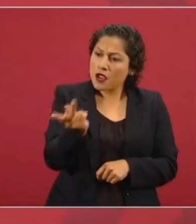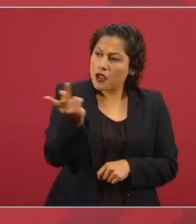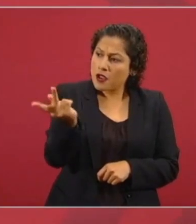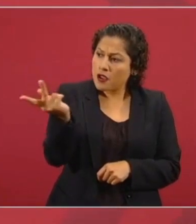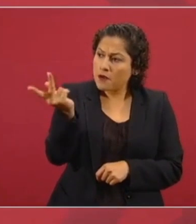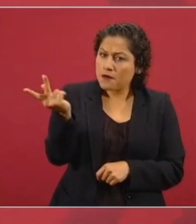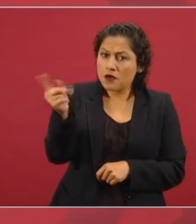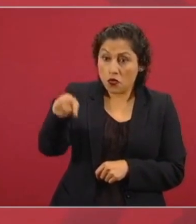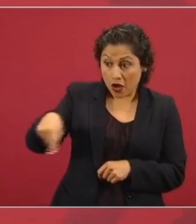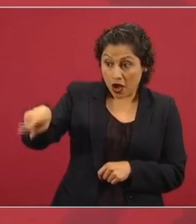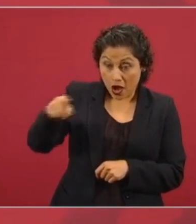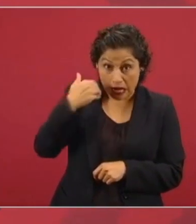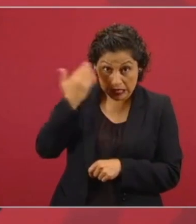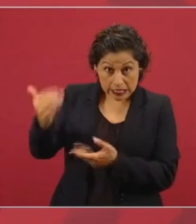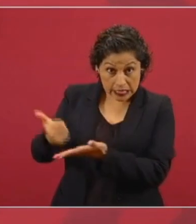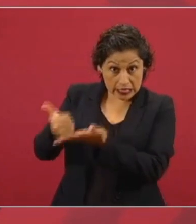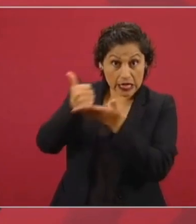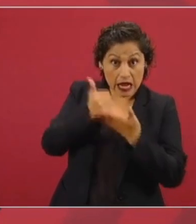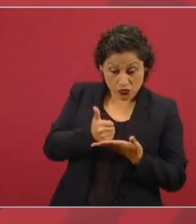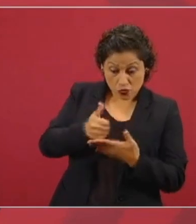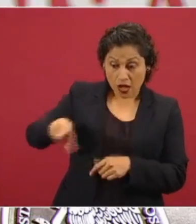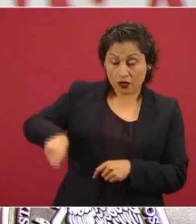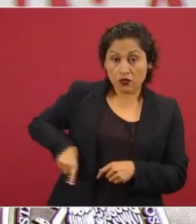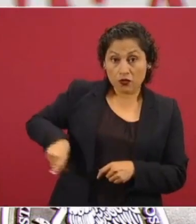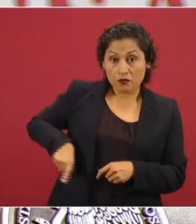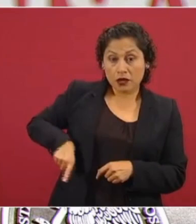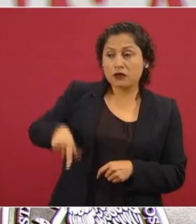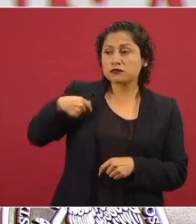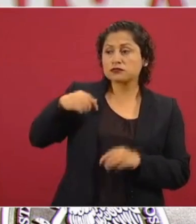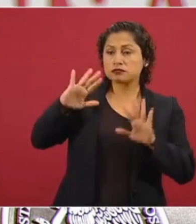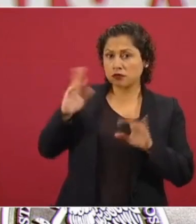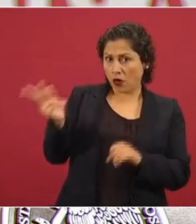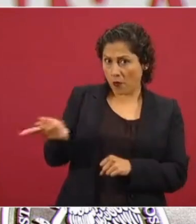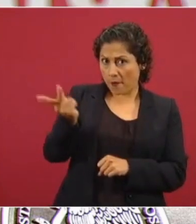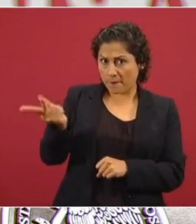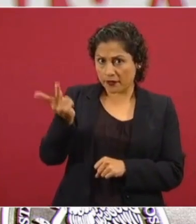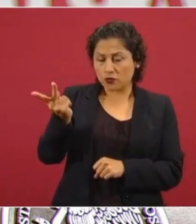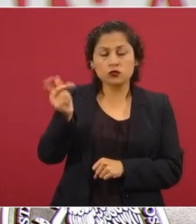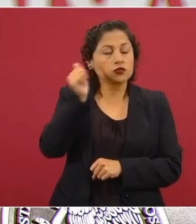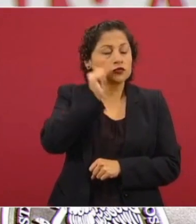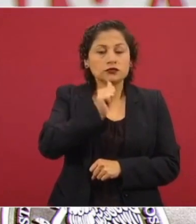quieren ayudar y participar en el gobierno que si que les gusta